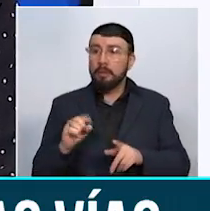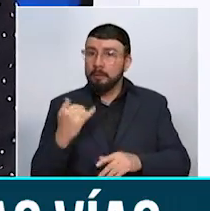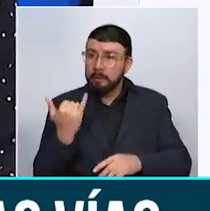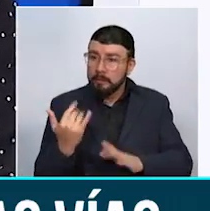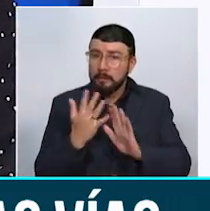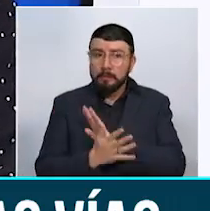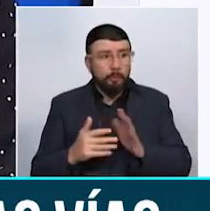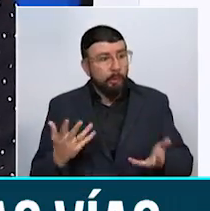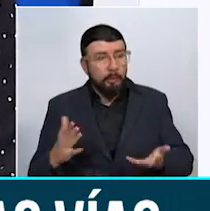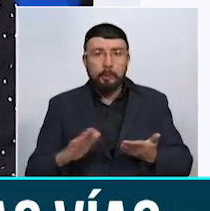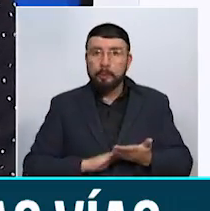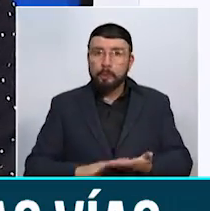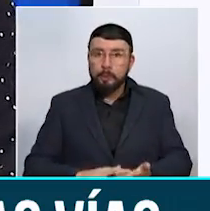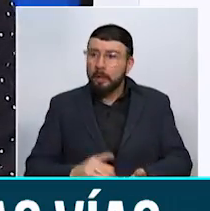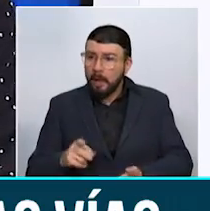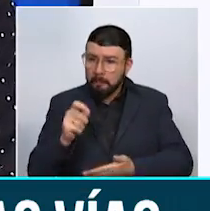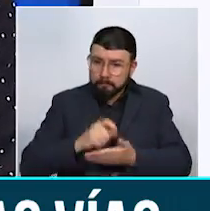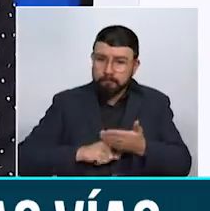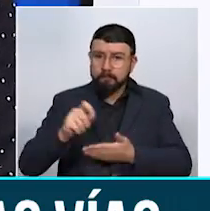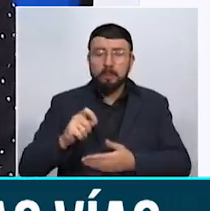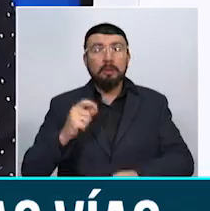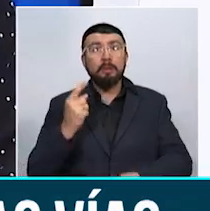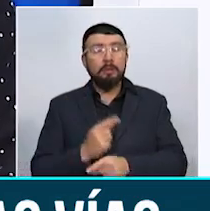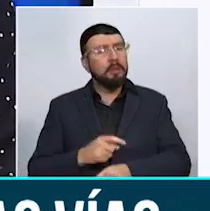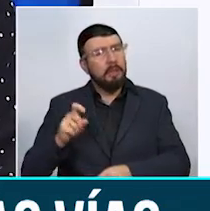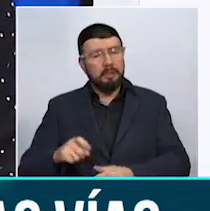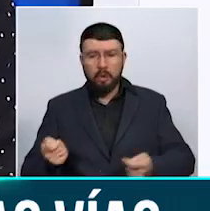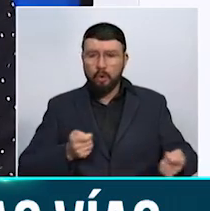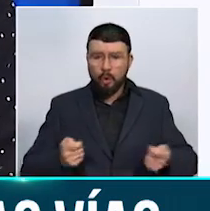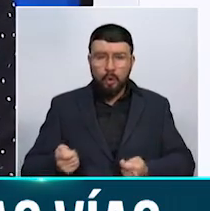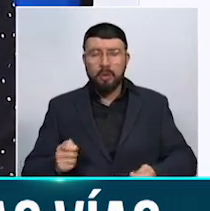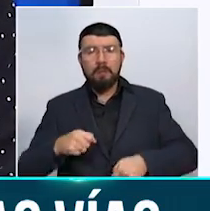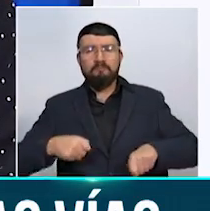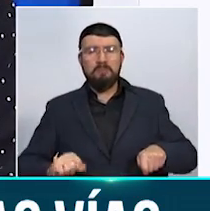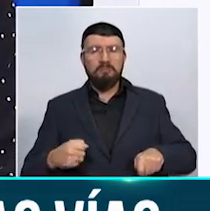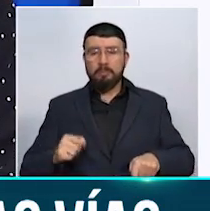se plantean la posibilidad de aprobar una disposición que controle la velocidad de las motocicletas.